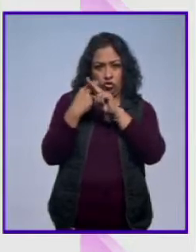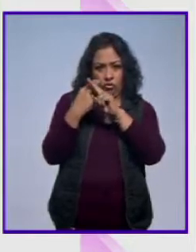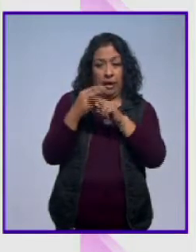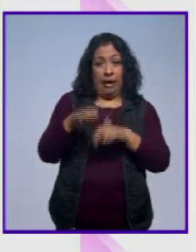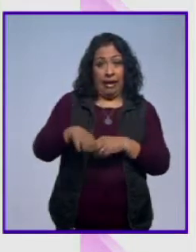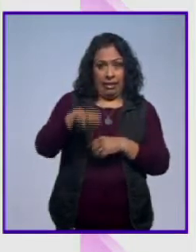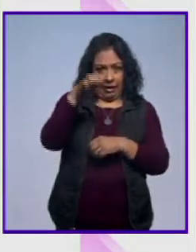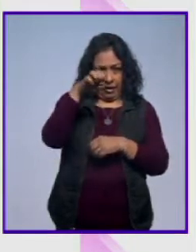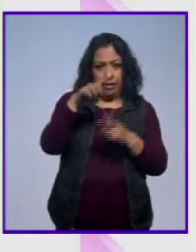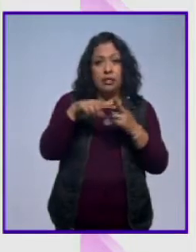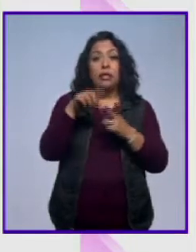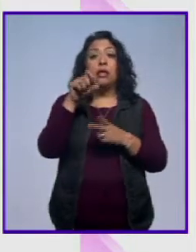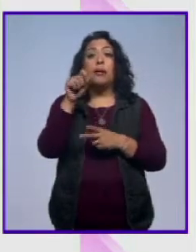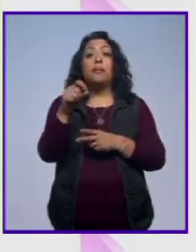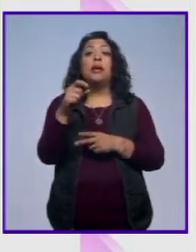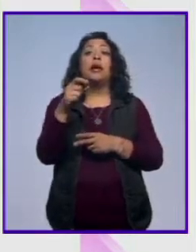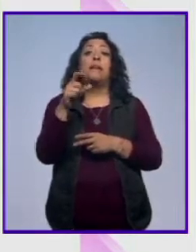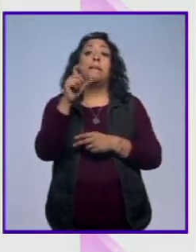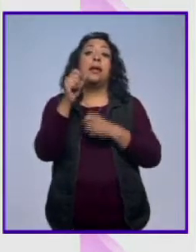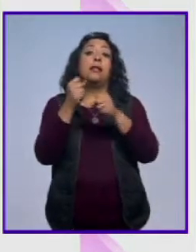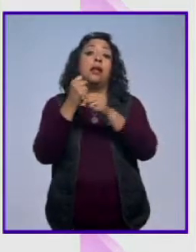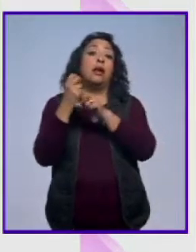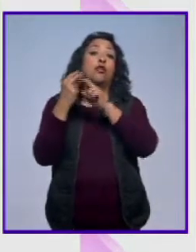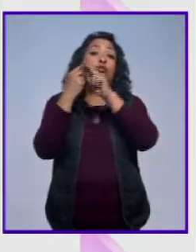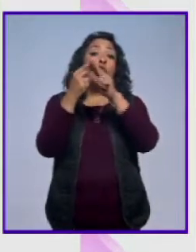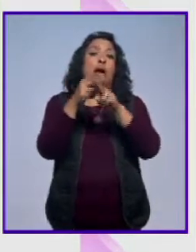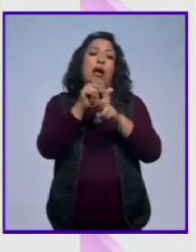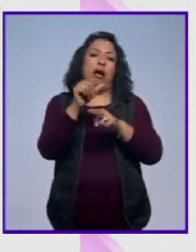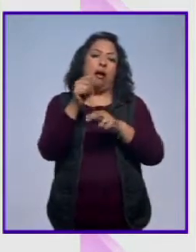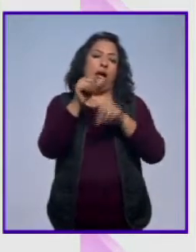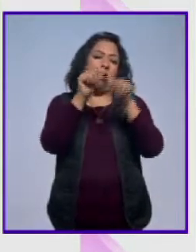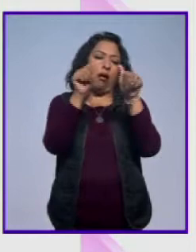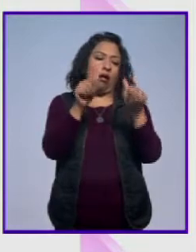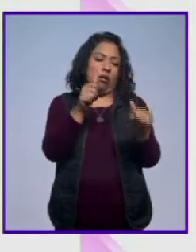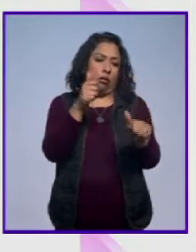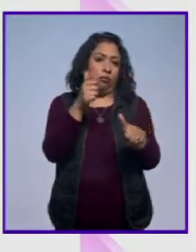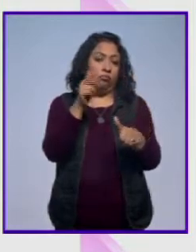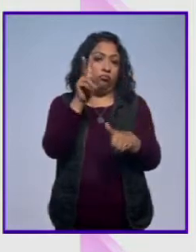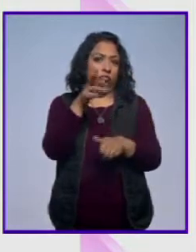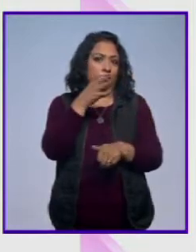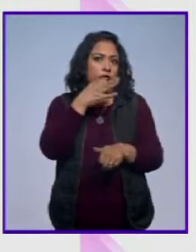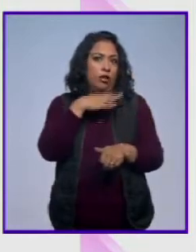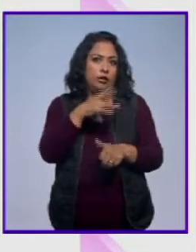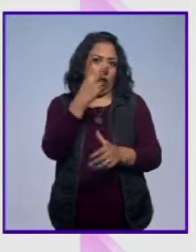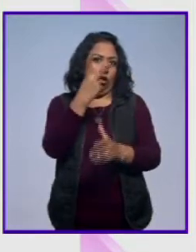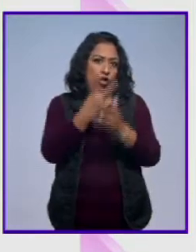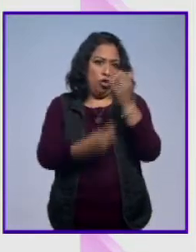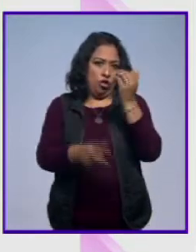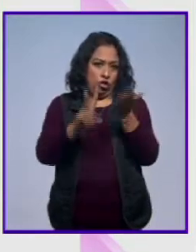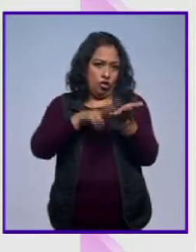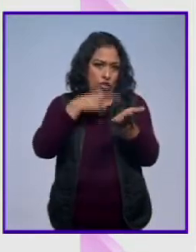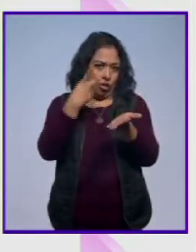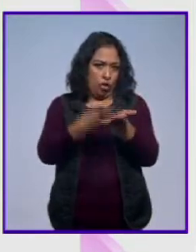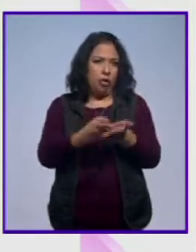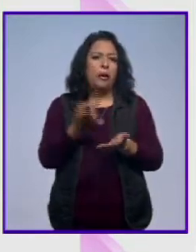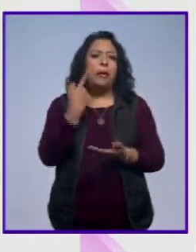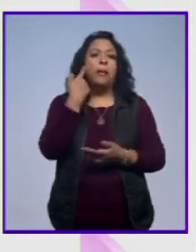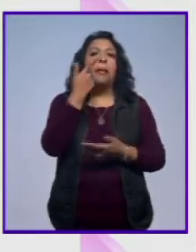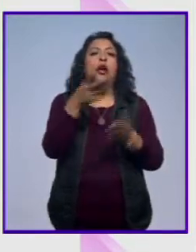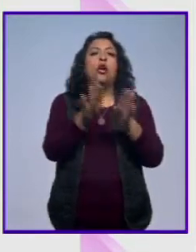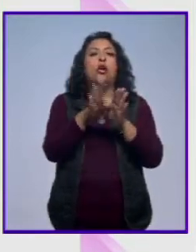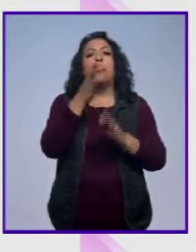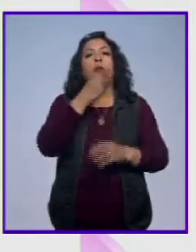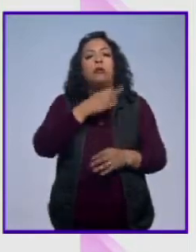edad y también dos décadas de carrera artística, así que es una celebración por dos lados. ¿Cómo lo va a celebrar? Vamos a ver.